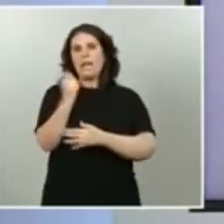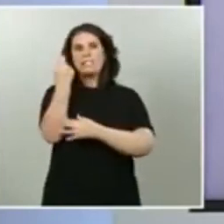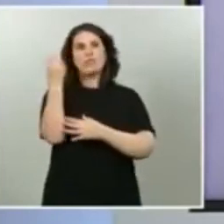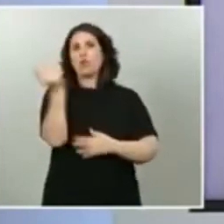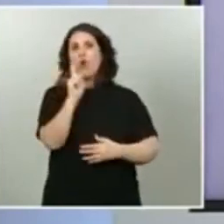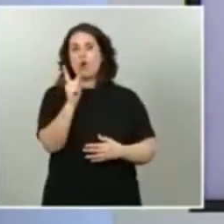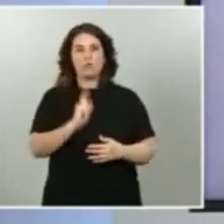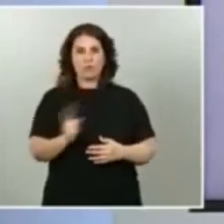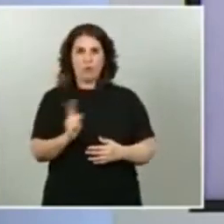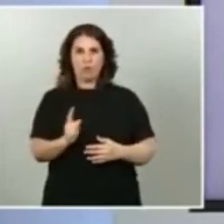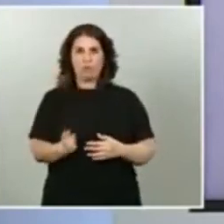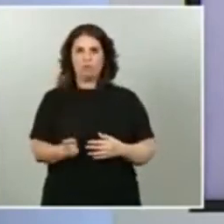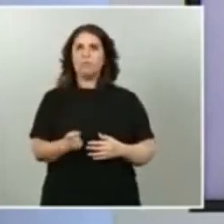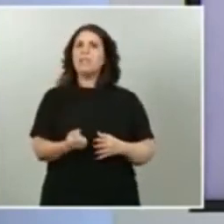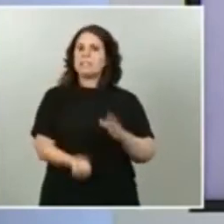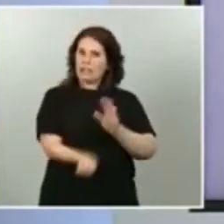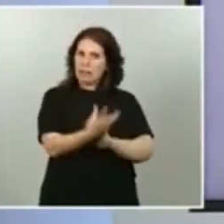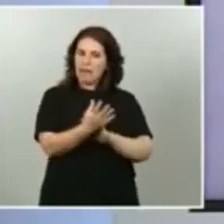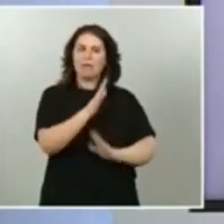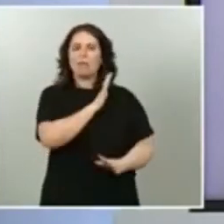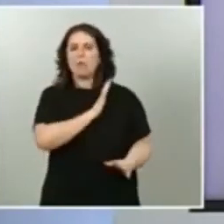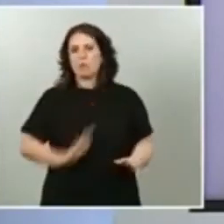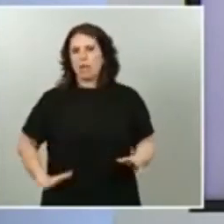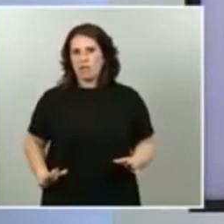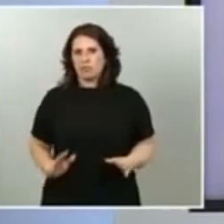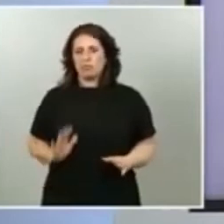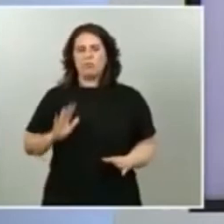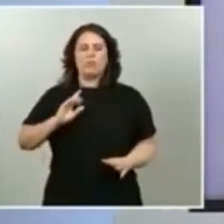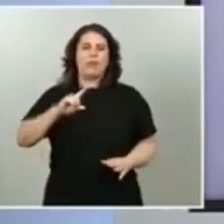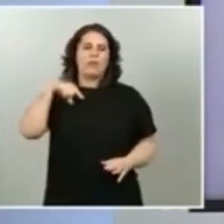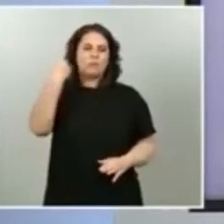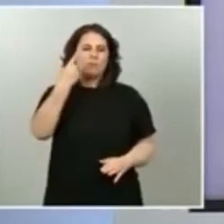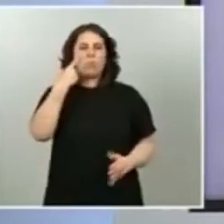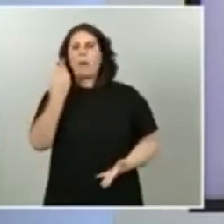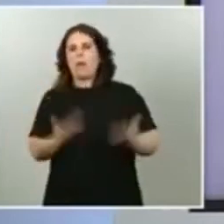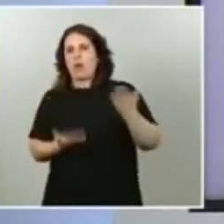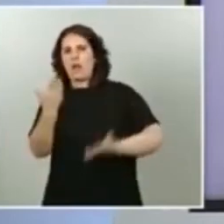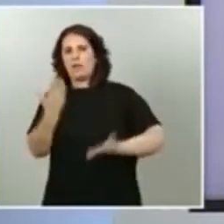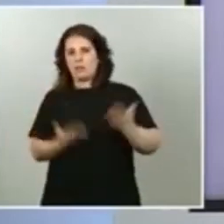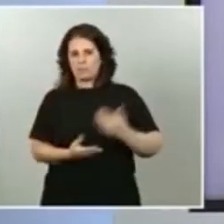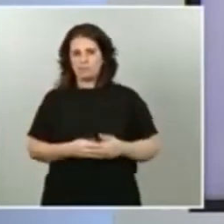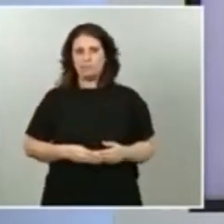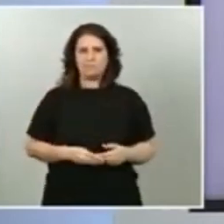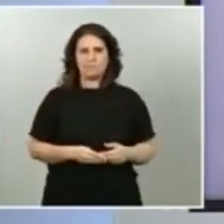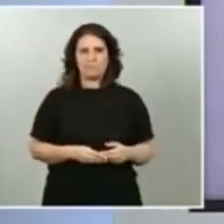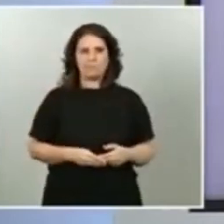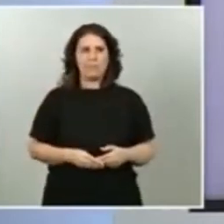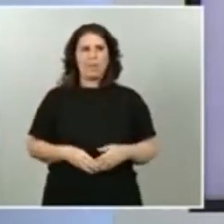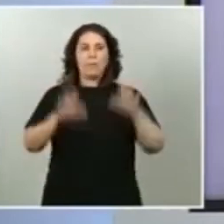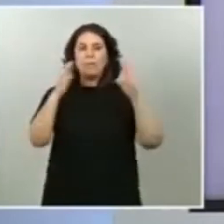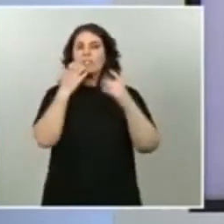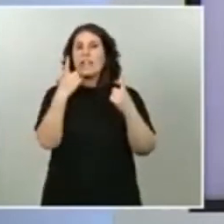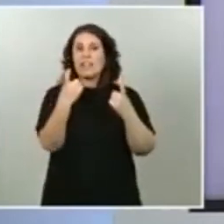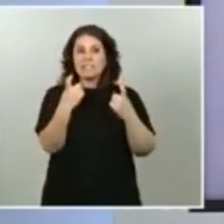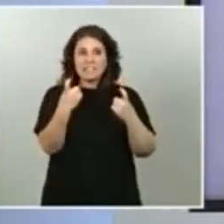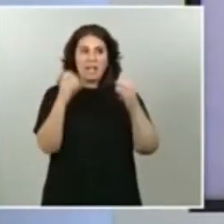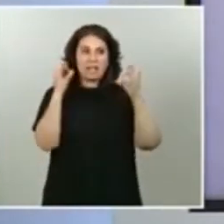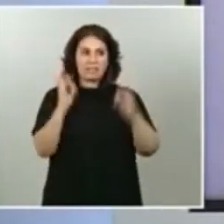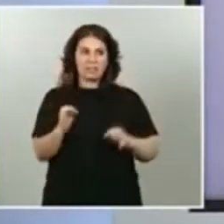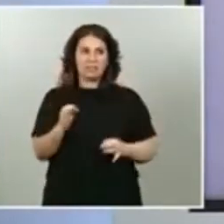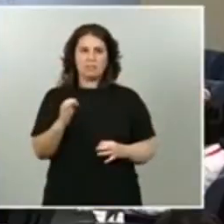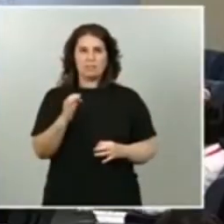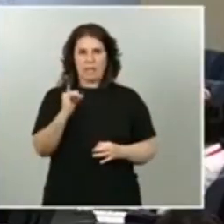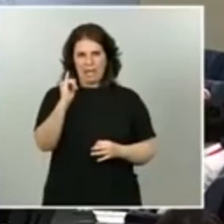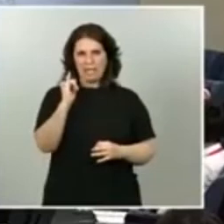se creó y en todo caso valoraremos el impacto cuando tengamos los datos pero si alguien lo necesitaba contaba con un recurso para